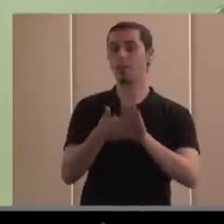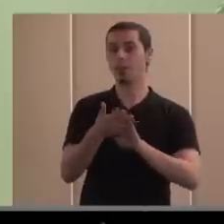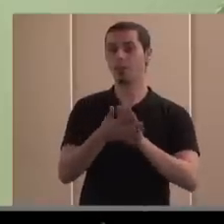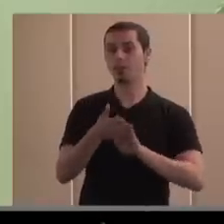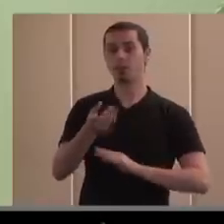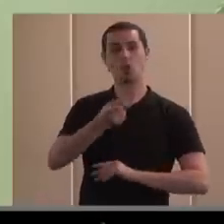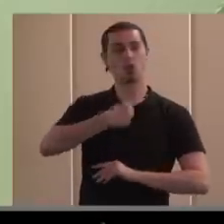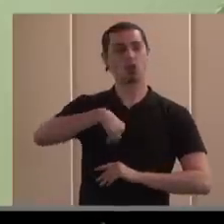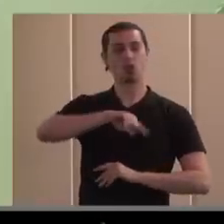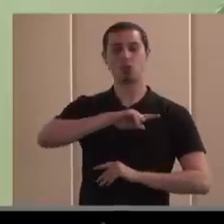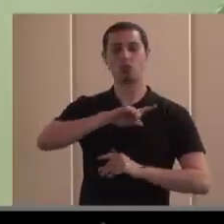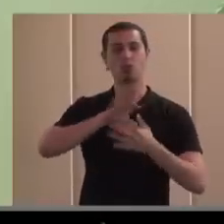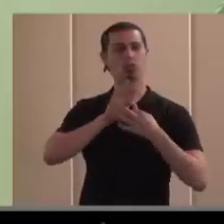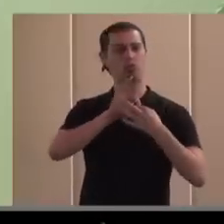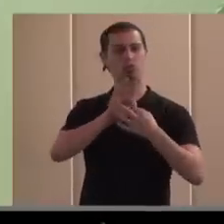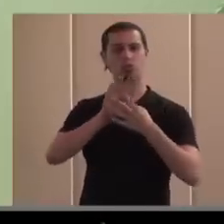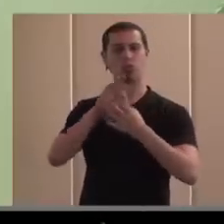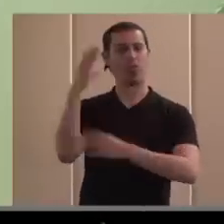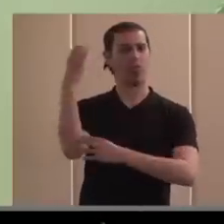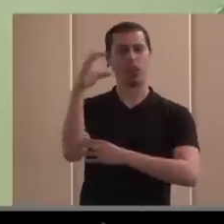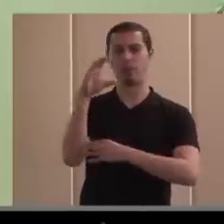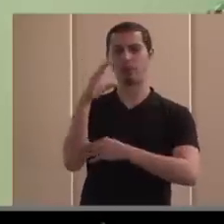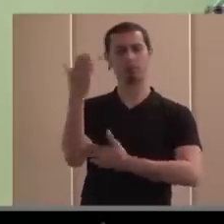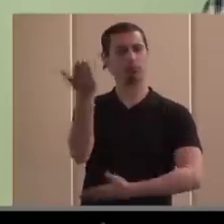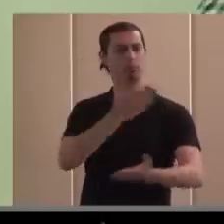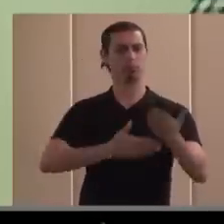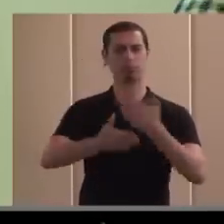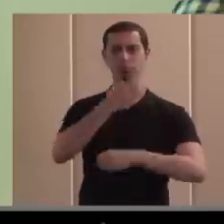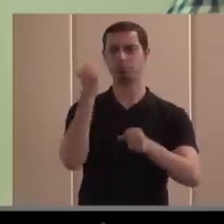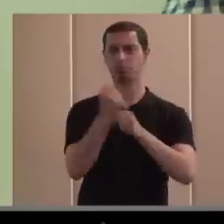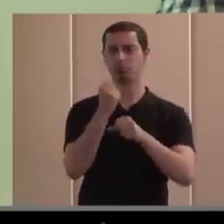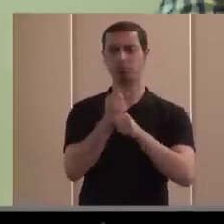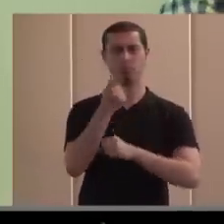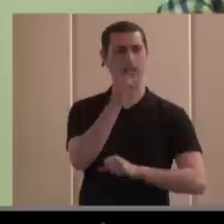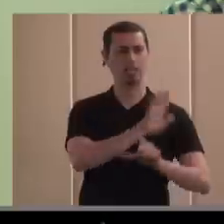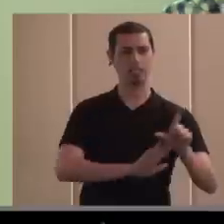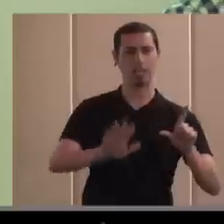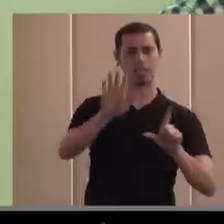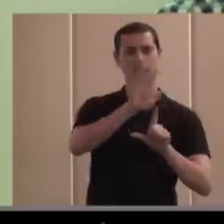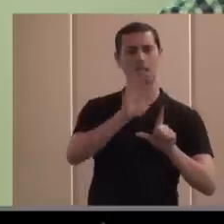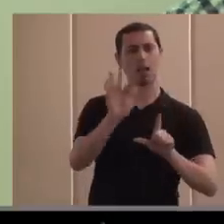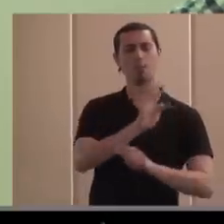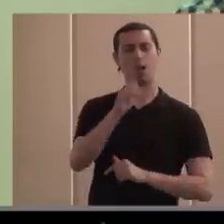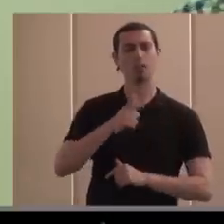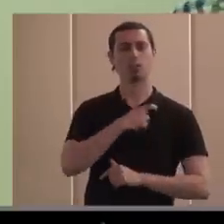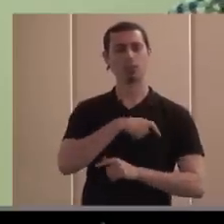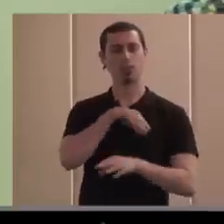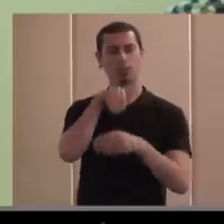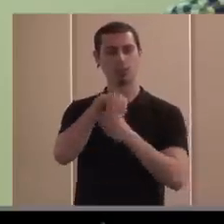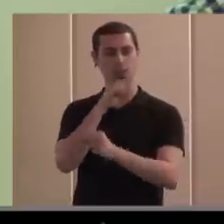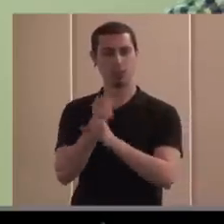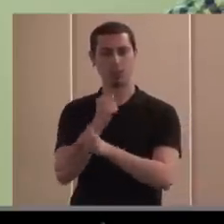completamente en línea con toda la actividad del CERMI tanto a través de las actividades de ámbito estatal y las diferentes comisiones de trabajo